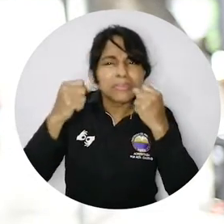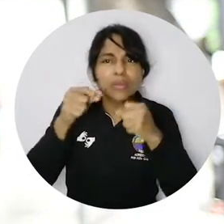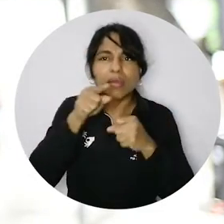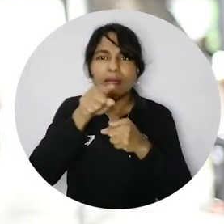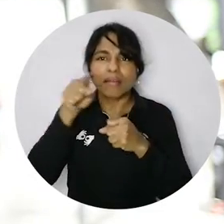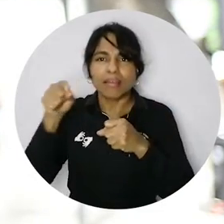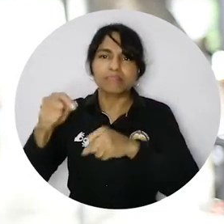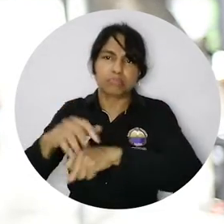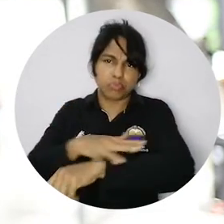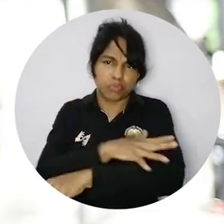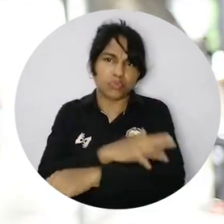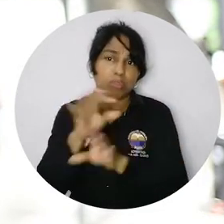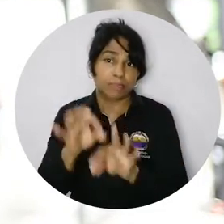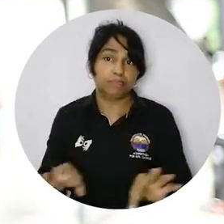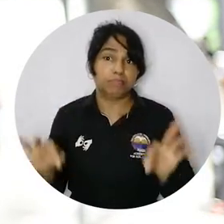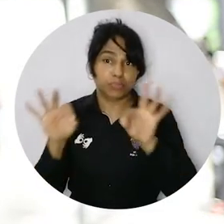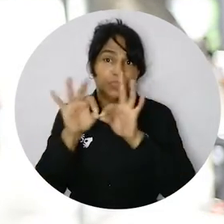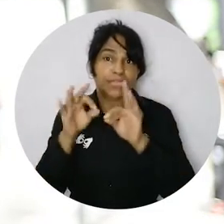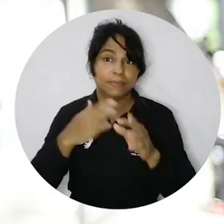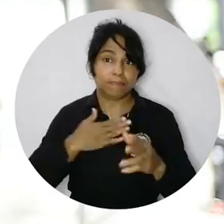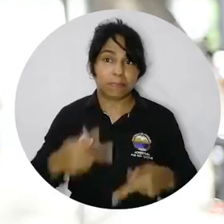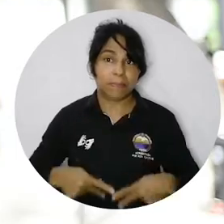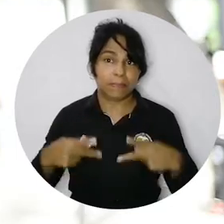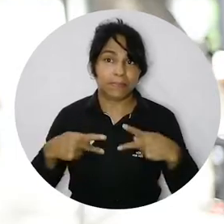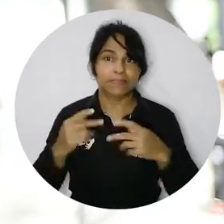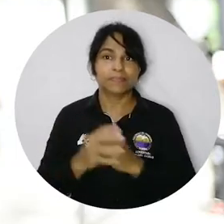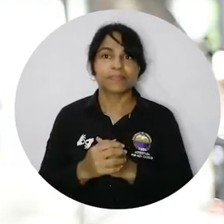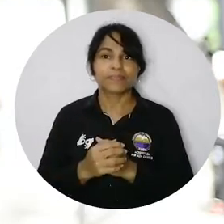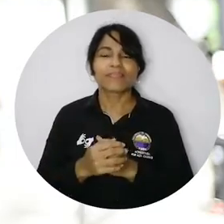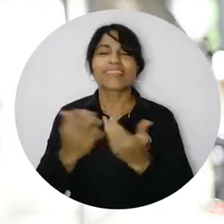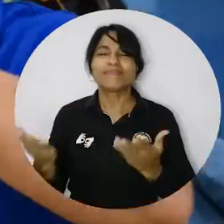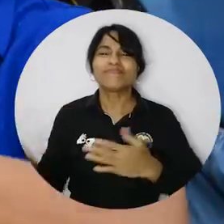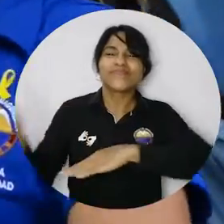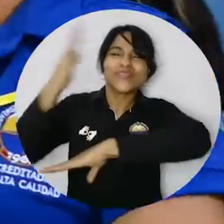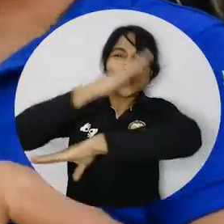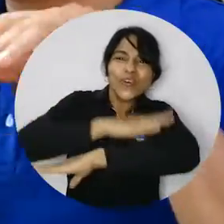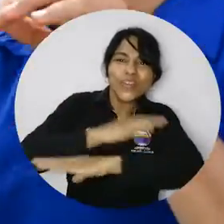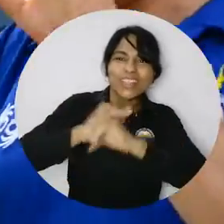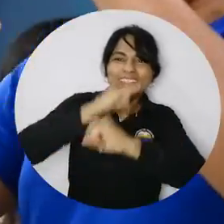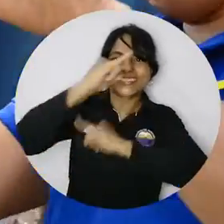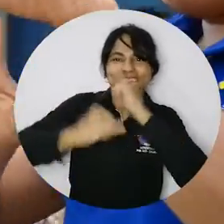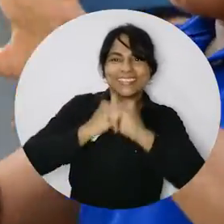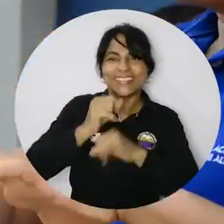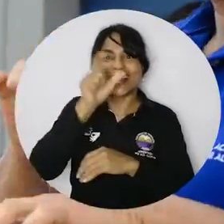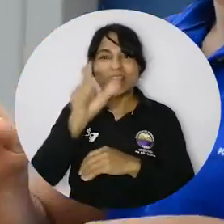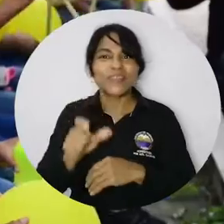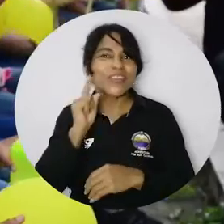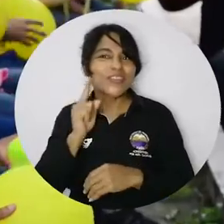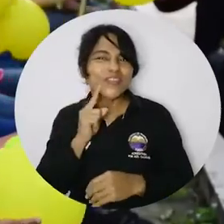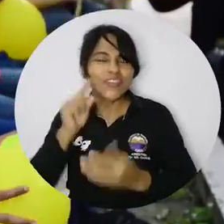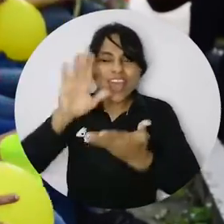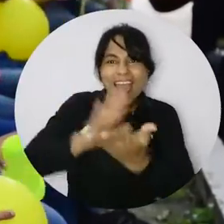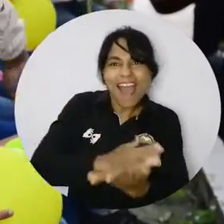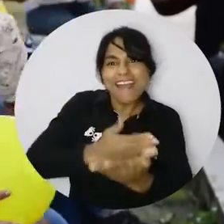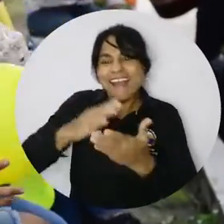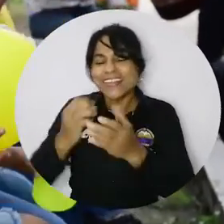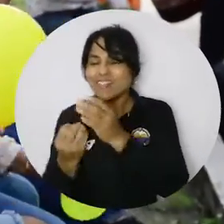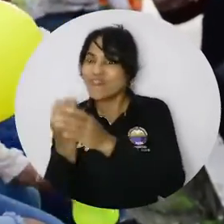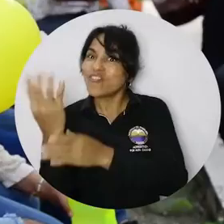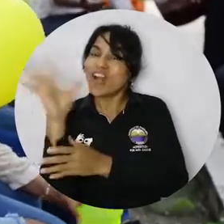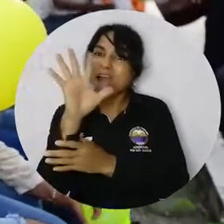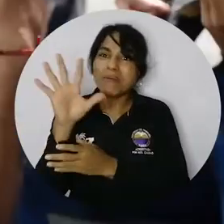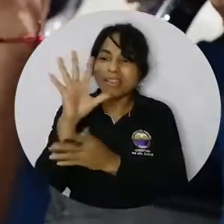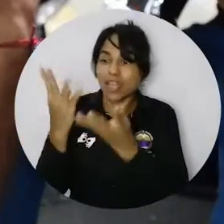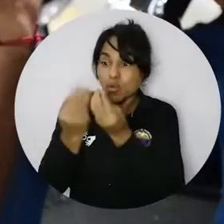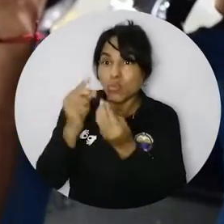hacen parte de las emociones y que todas son válidas y son necesarias para la vida. Asimismo se conmemoró el Día Internacional de las Personas Sordas con el Concierto